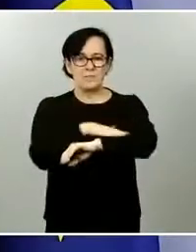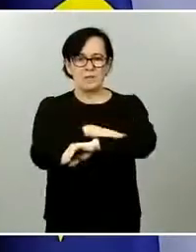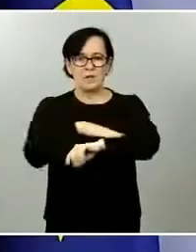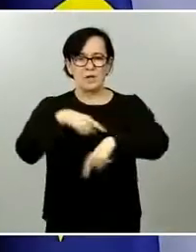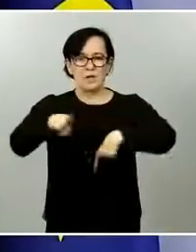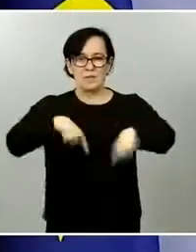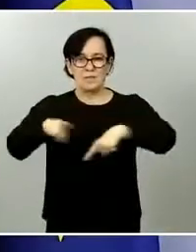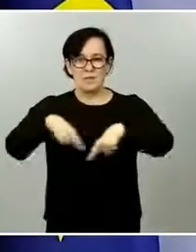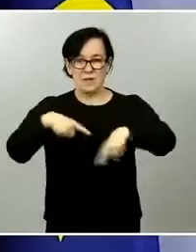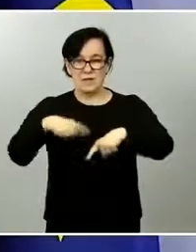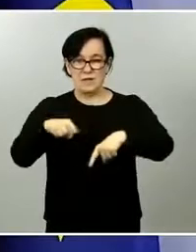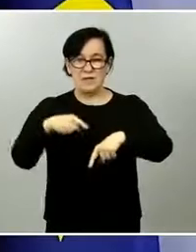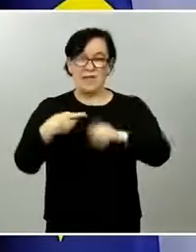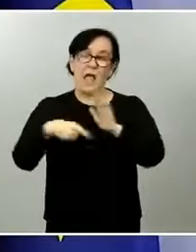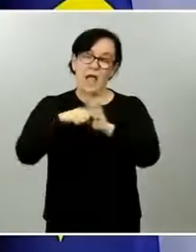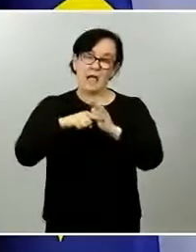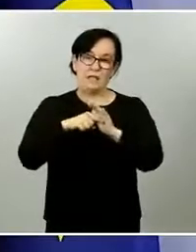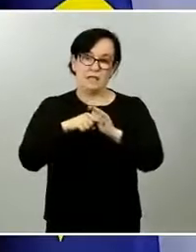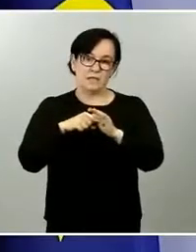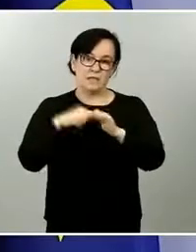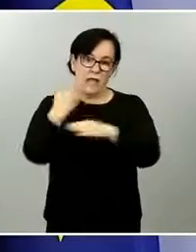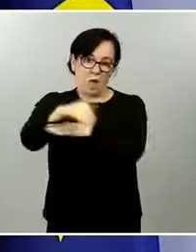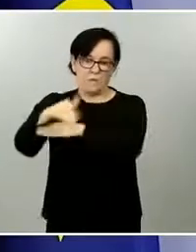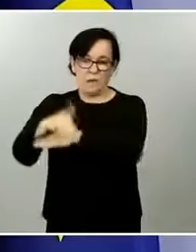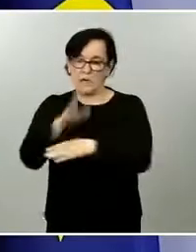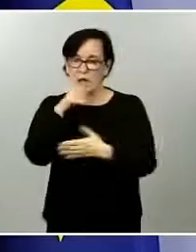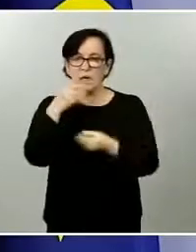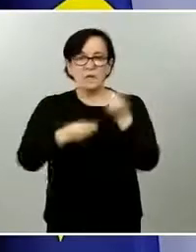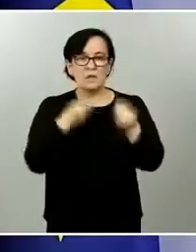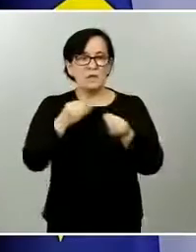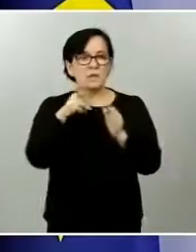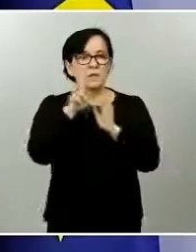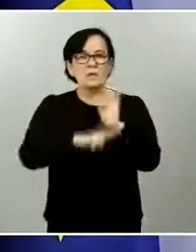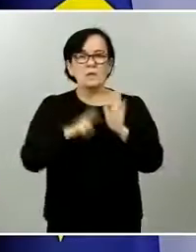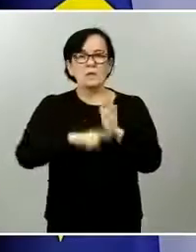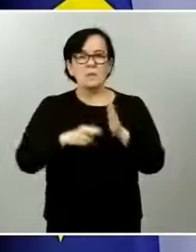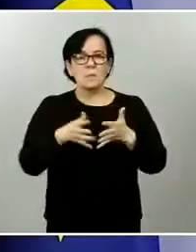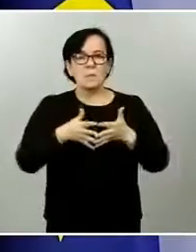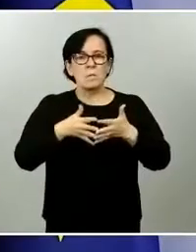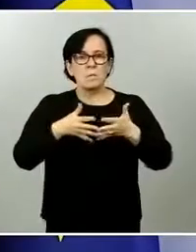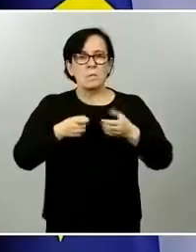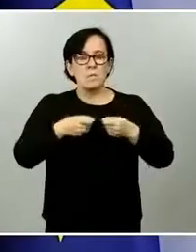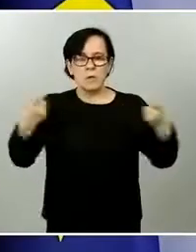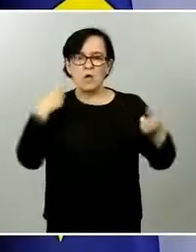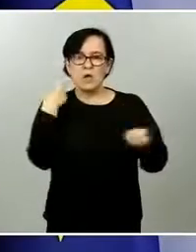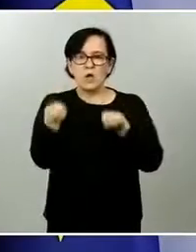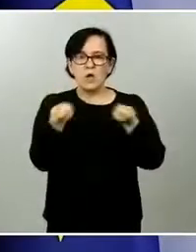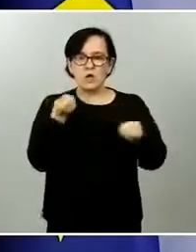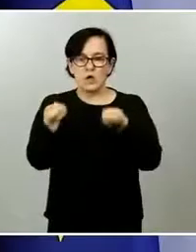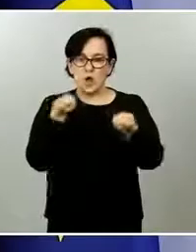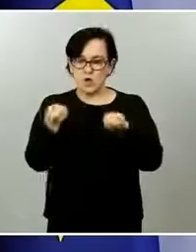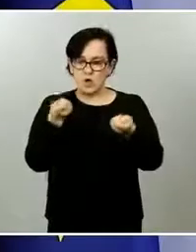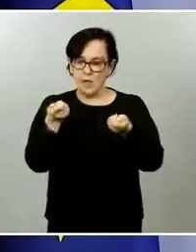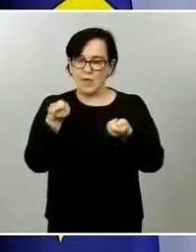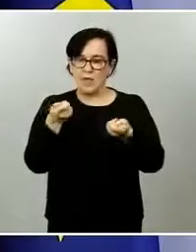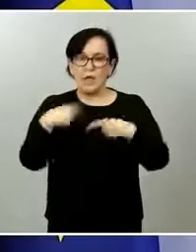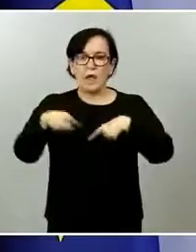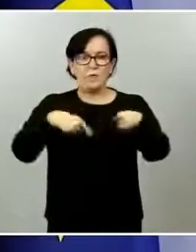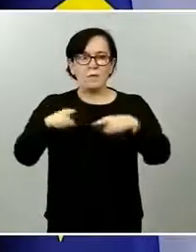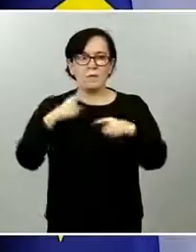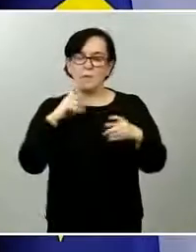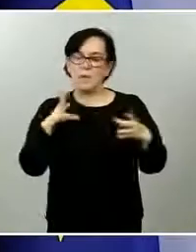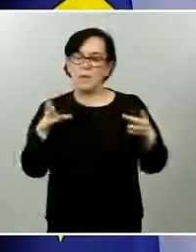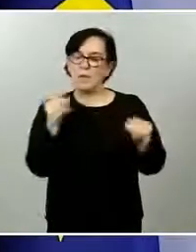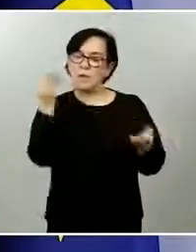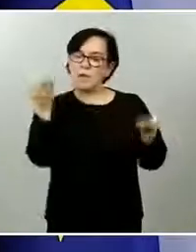quería comentar con ustedes es que hoy se publica en el Boletín Oficial del Estado una orden del Ministerio de Movilidad, Transporte y Agenda